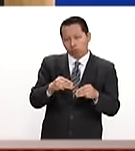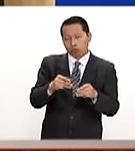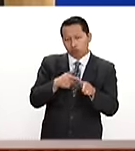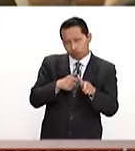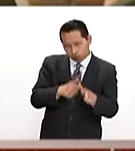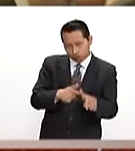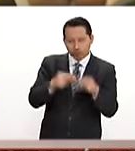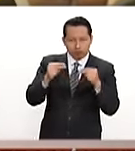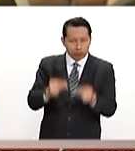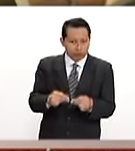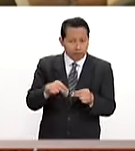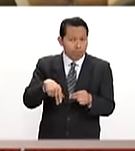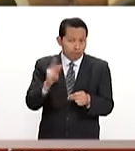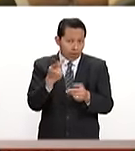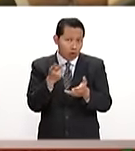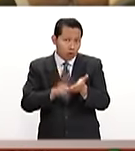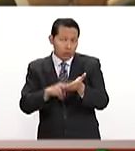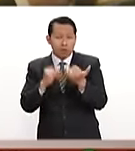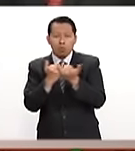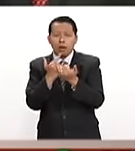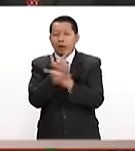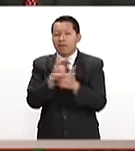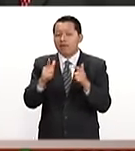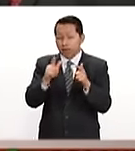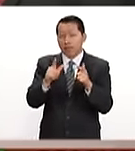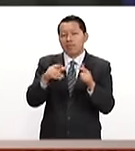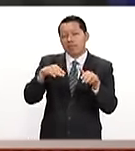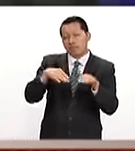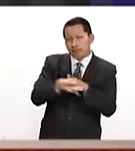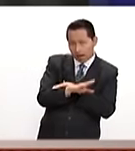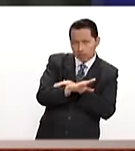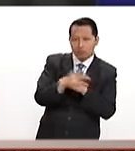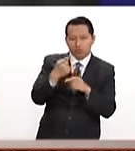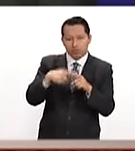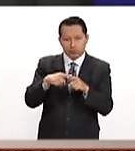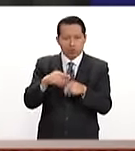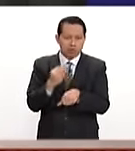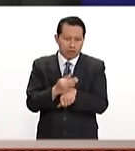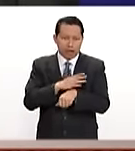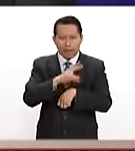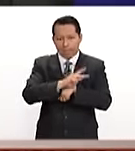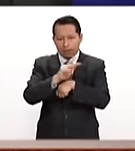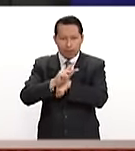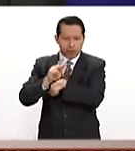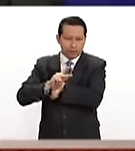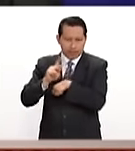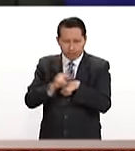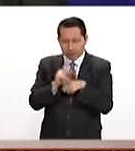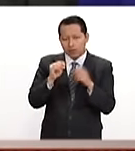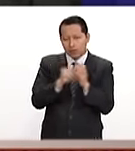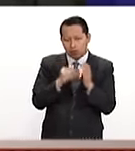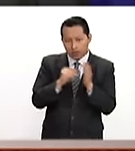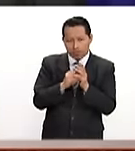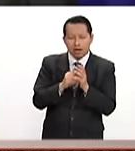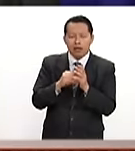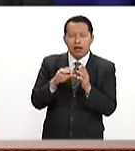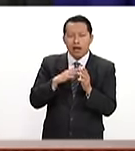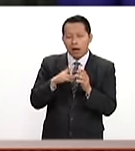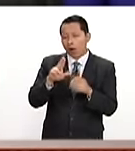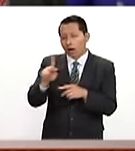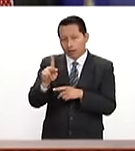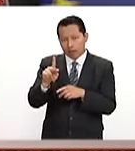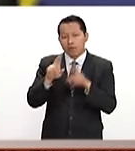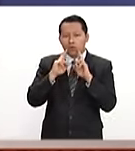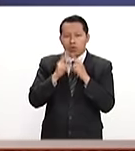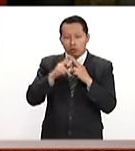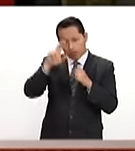obviamente, la libertad de tránsito como se tiene hasta ahora con los países, aún todavía el Reino Unido formando parte de la